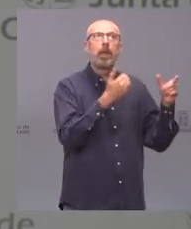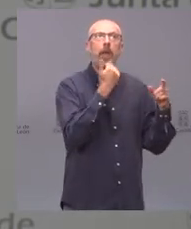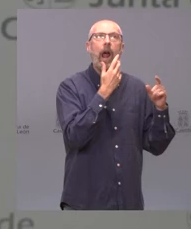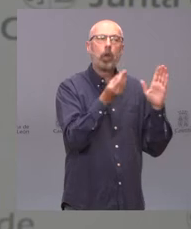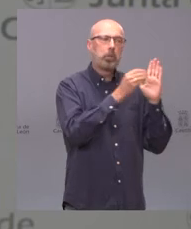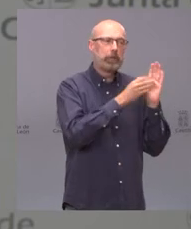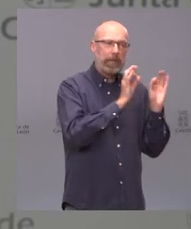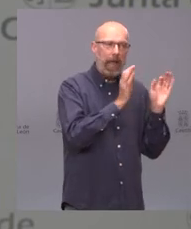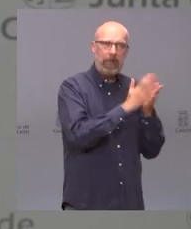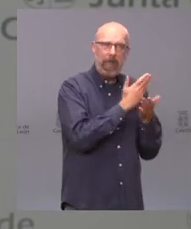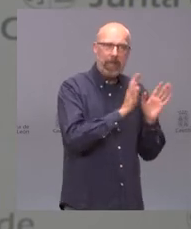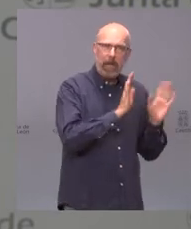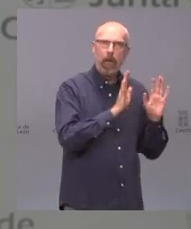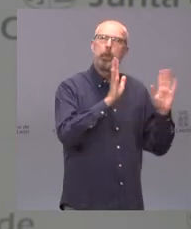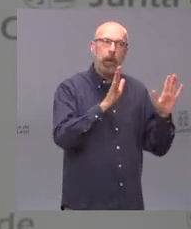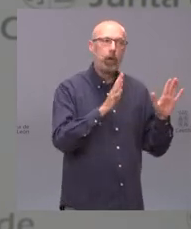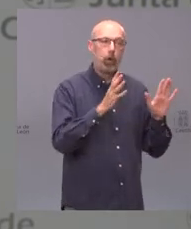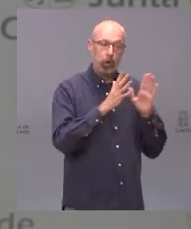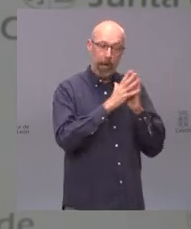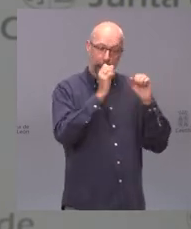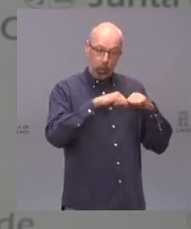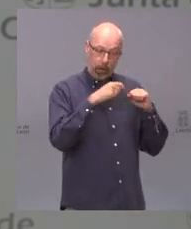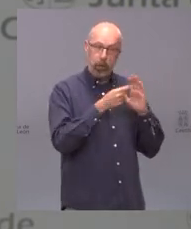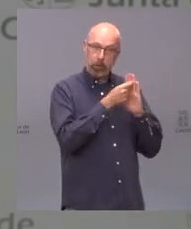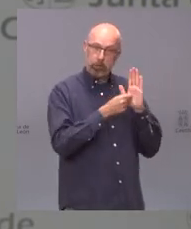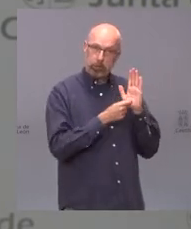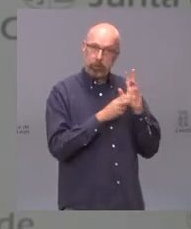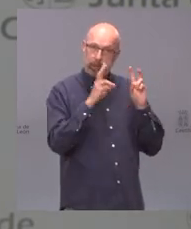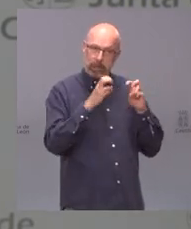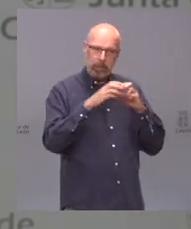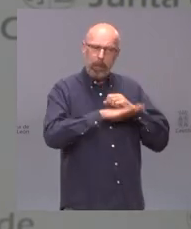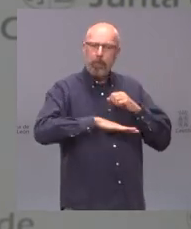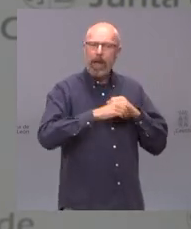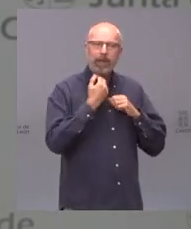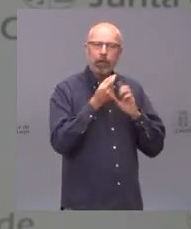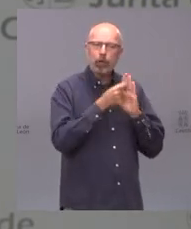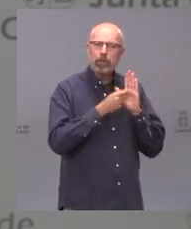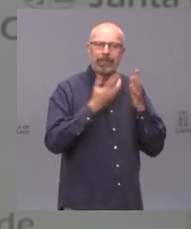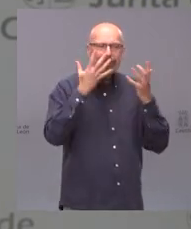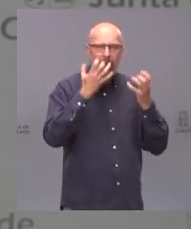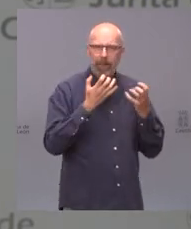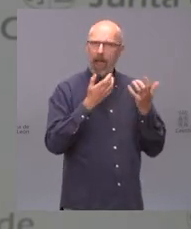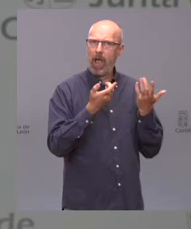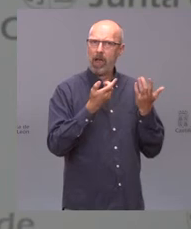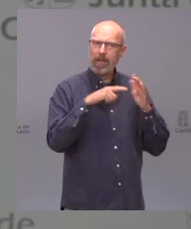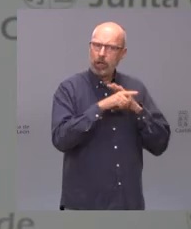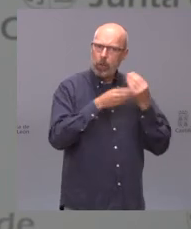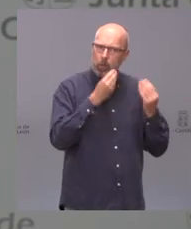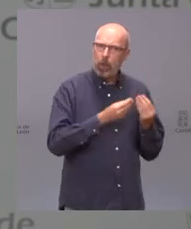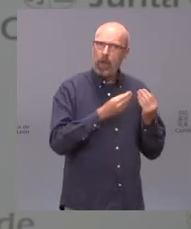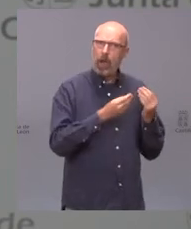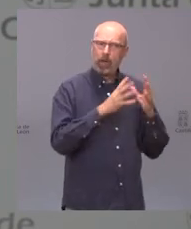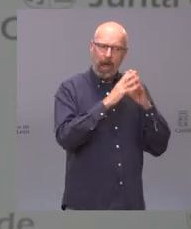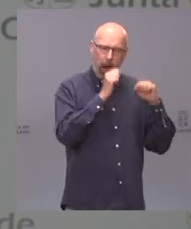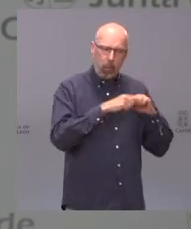dentro de los principios básicos de ese acuerdo dentro de la seriedad dentro de la responsabilidad y de la buena gestión se ha encontrado también ese acuerdo